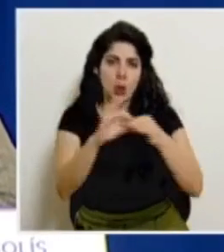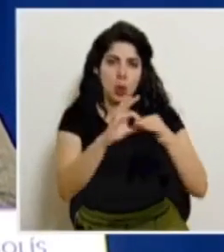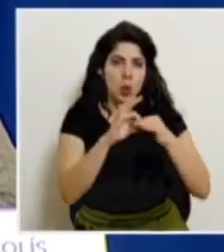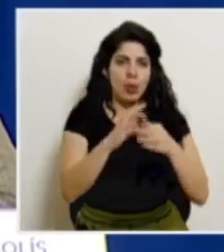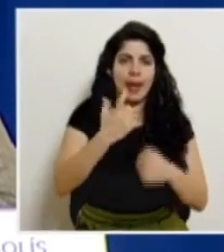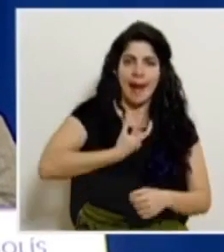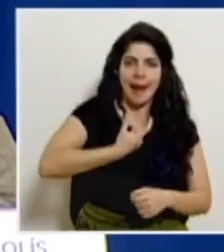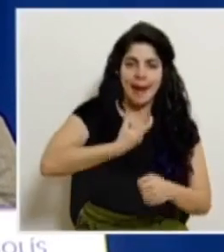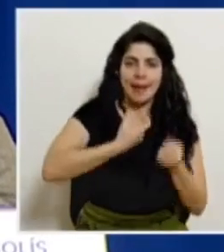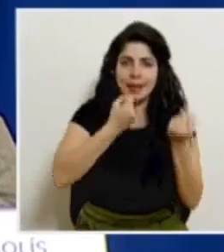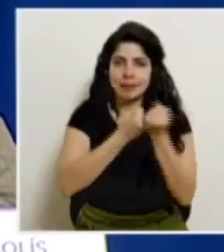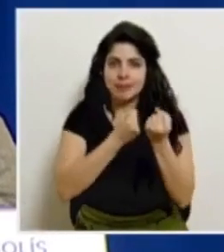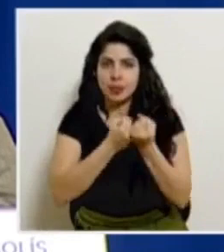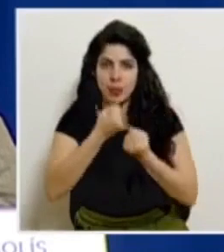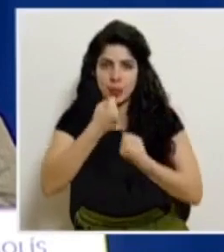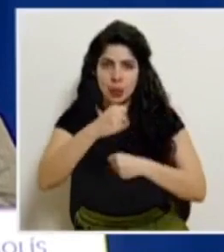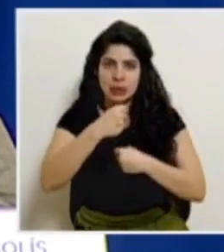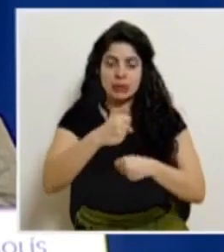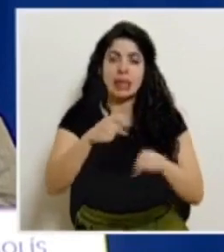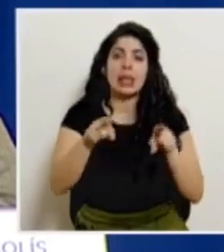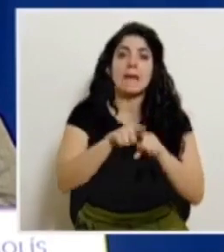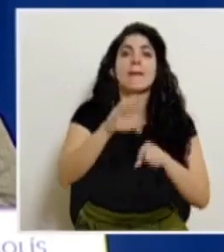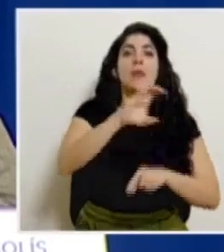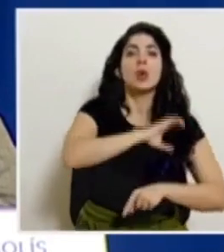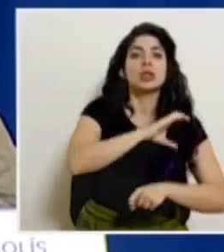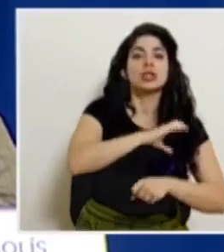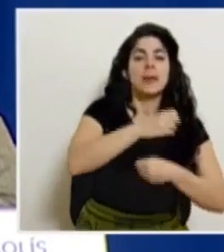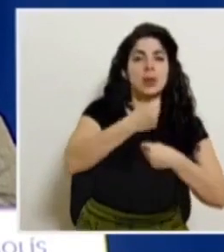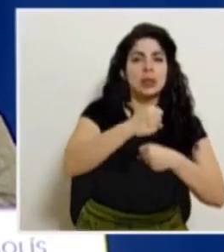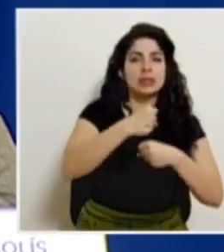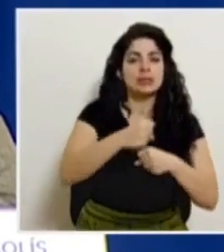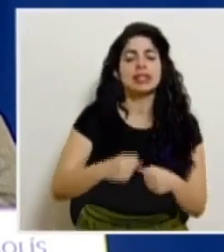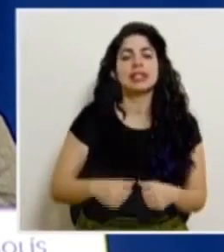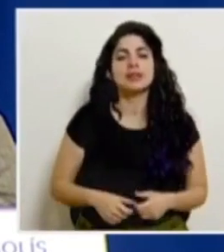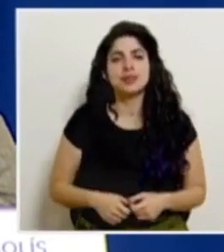alcaldías municipales y las policías municipales